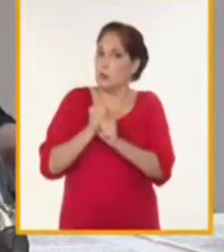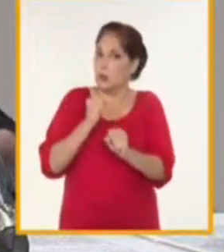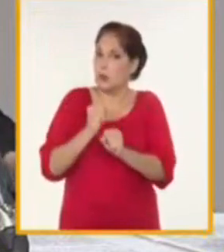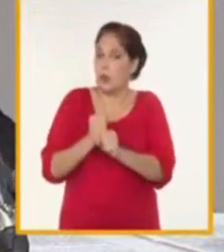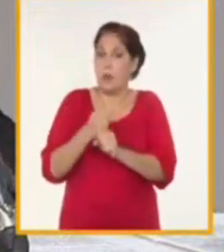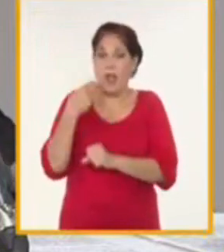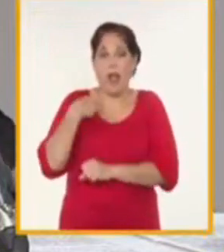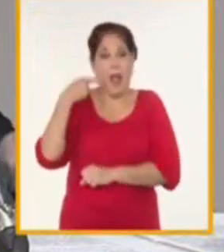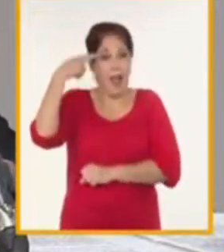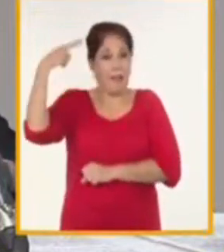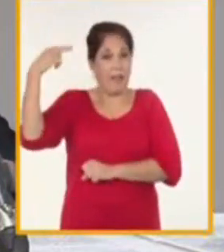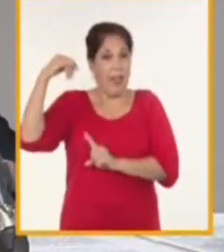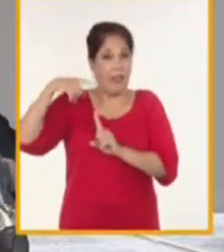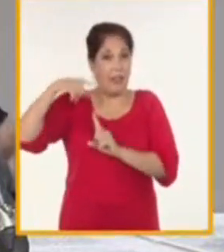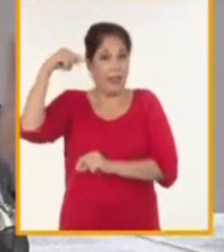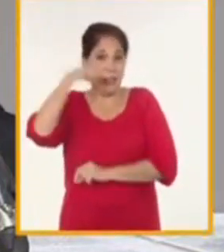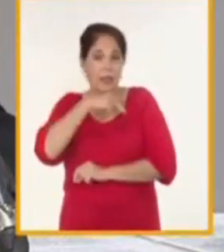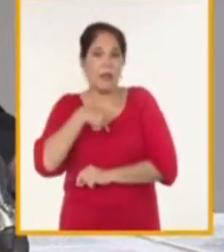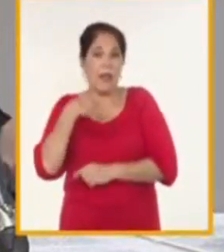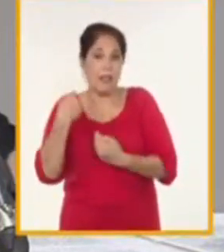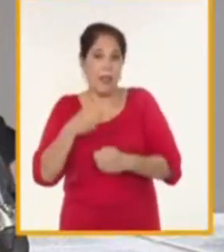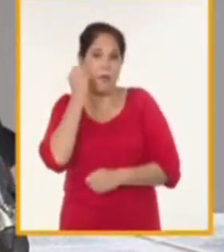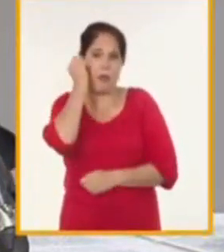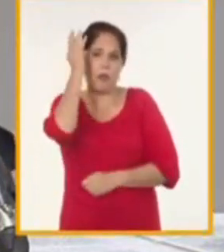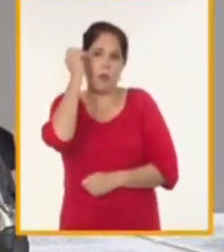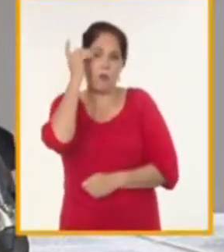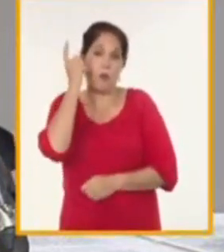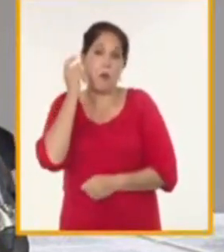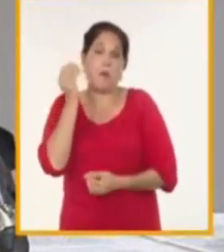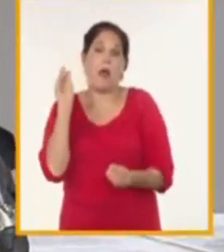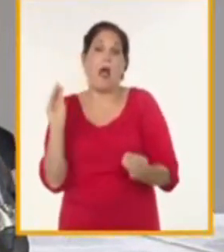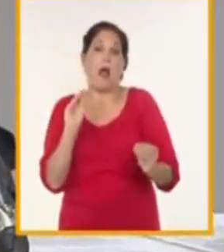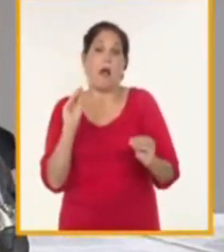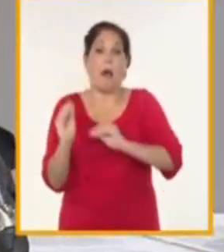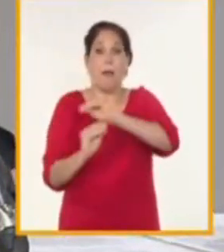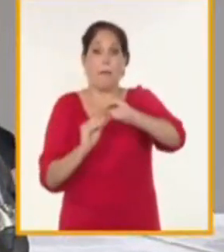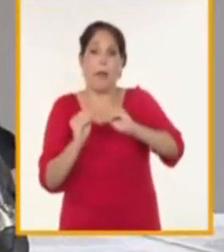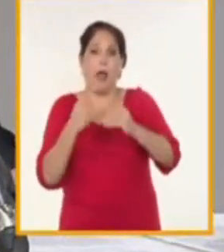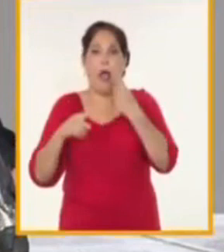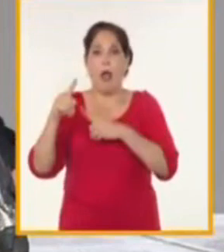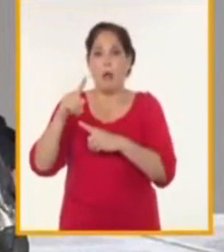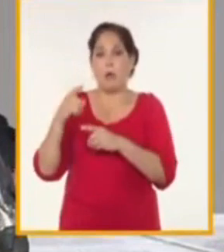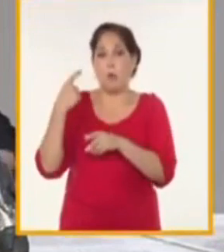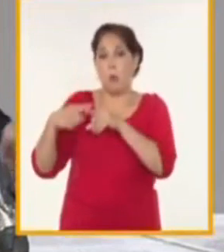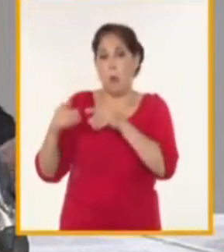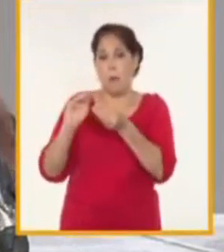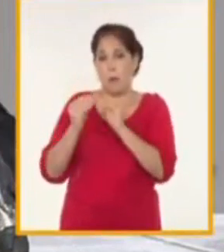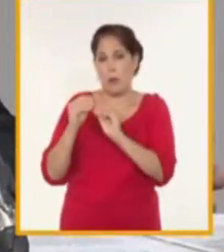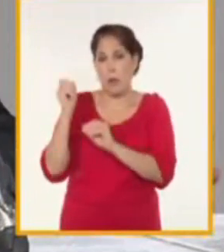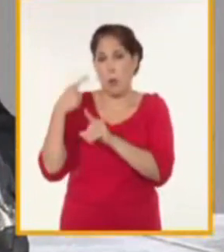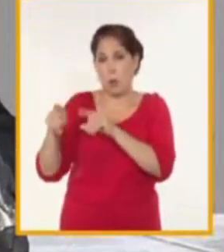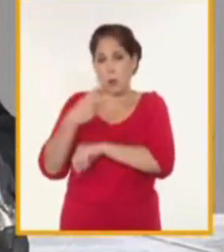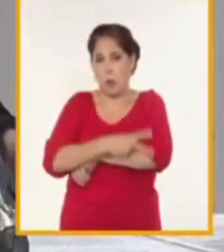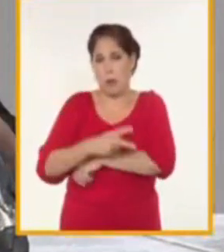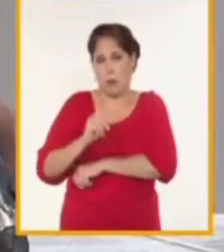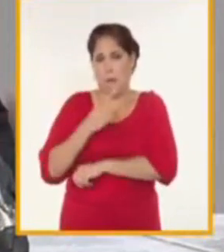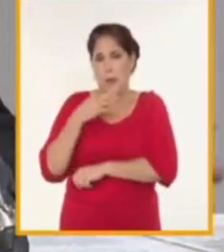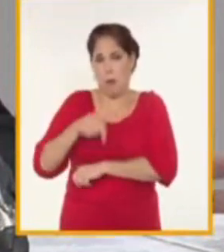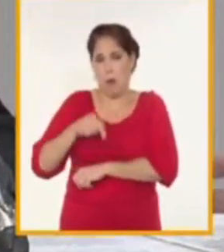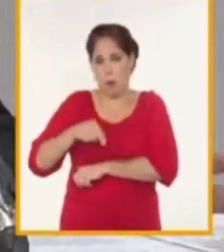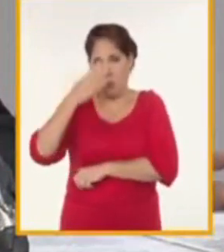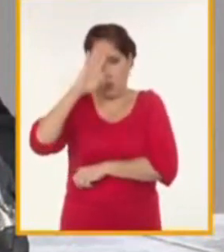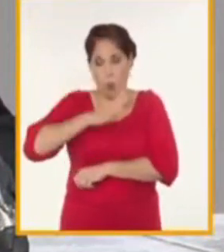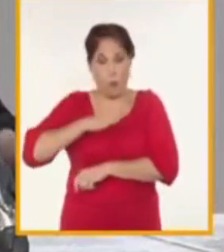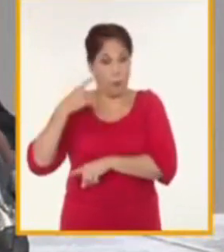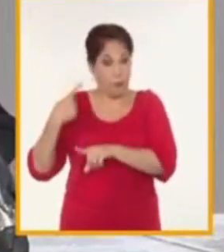habilidades técnicas como en la innovación para sustituir importaciones acompañado además de la